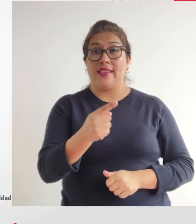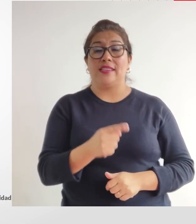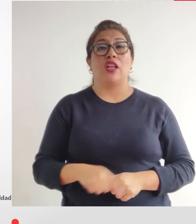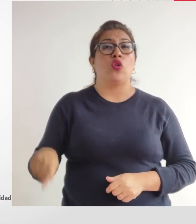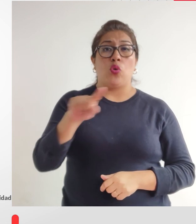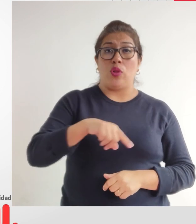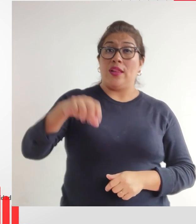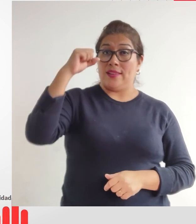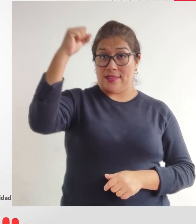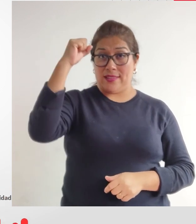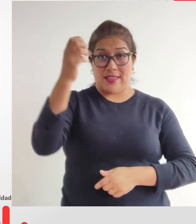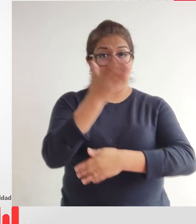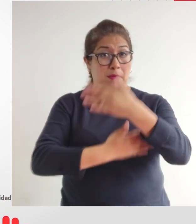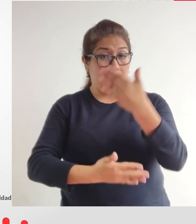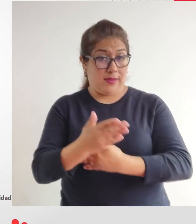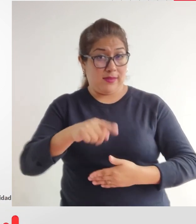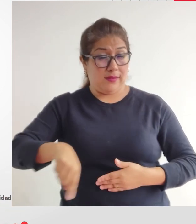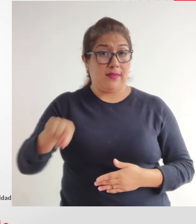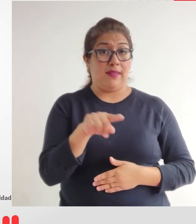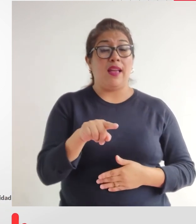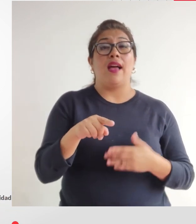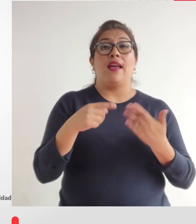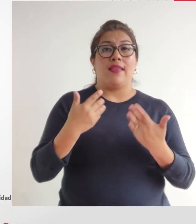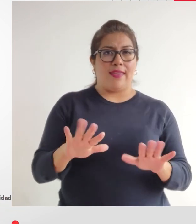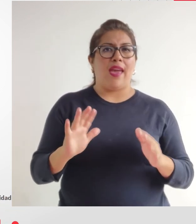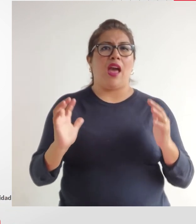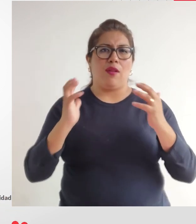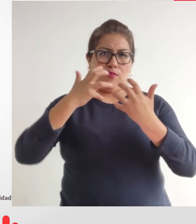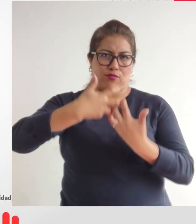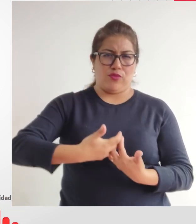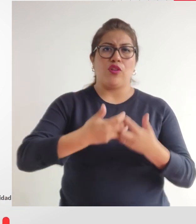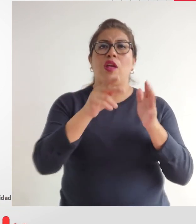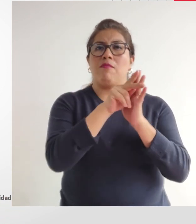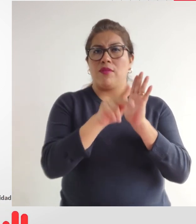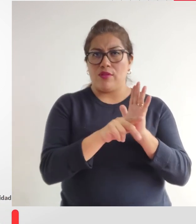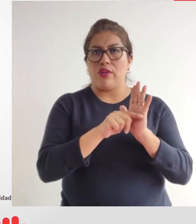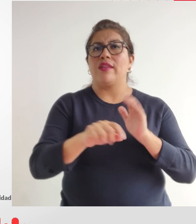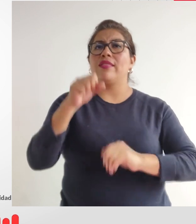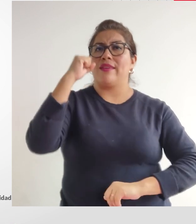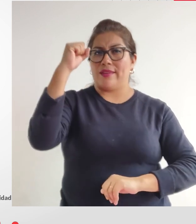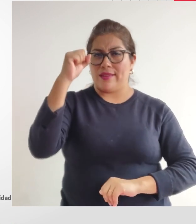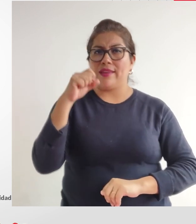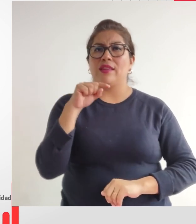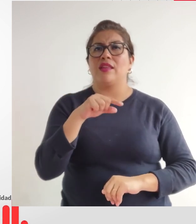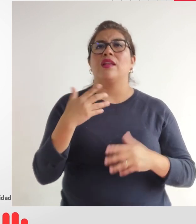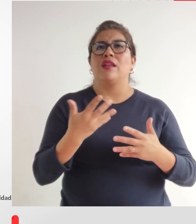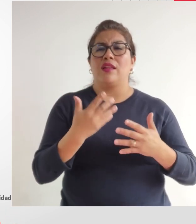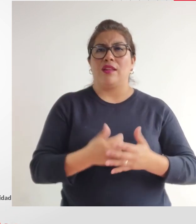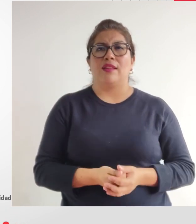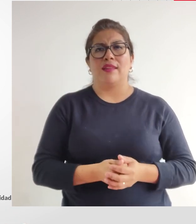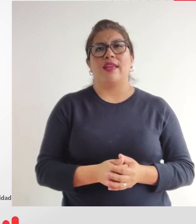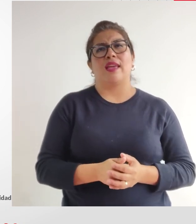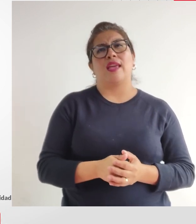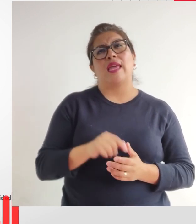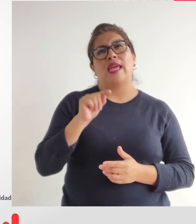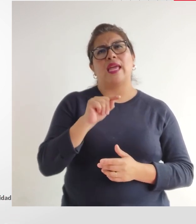los derechos que tienen las personas con discapacidad están armonizados con los principios y derechos de la Carta